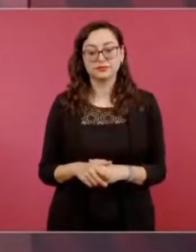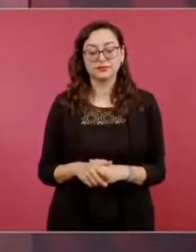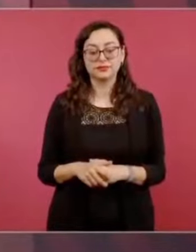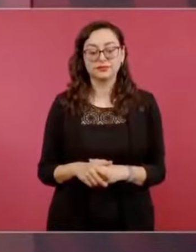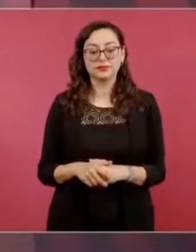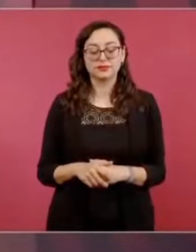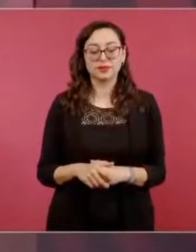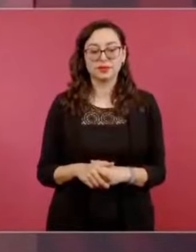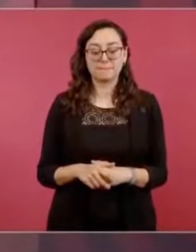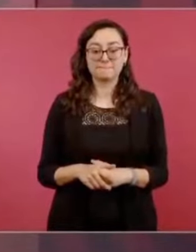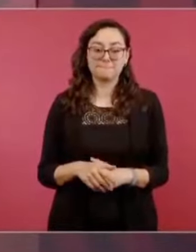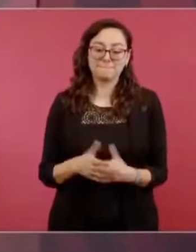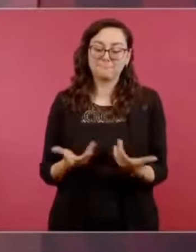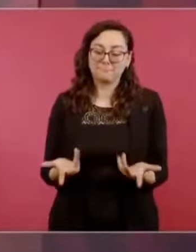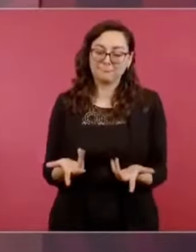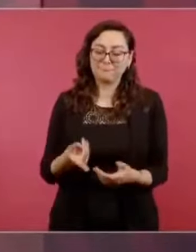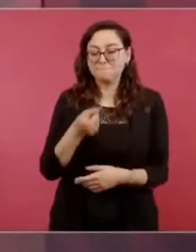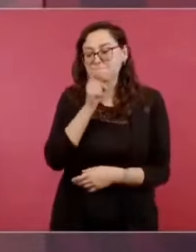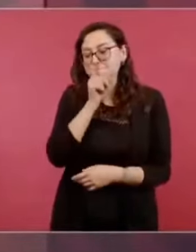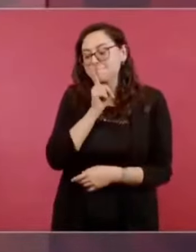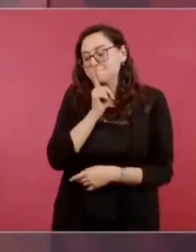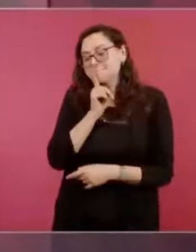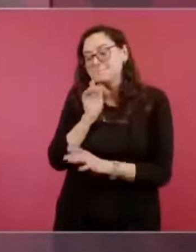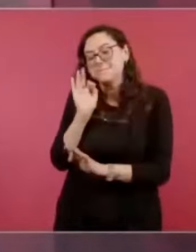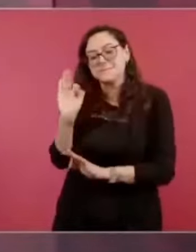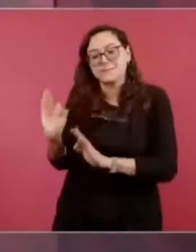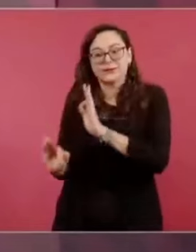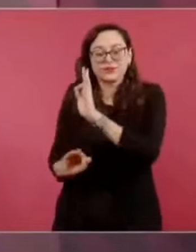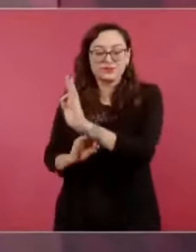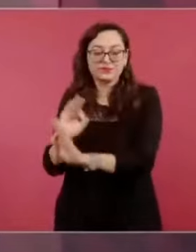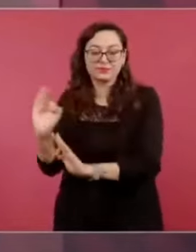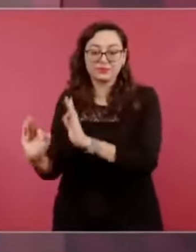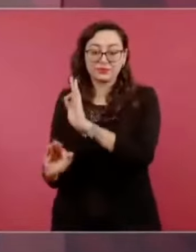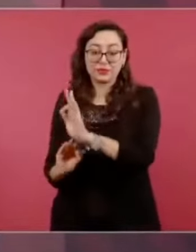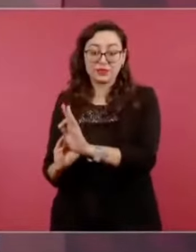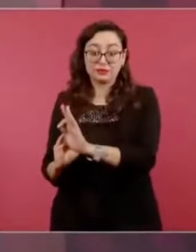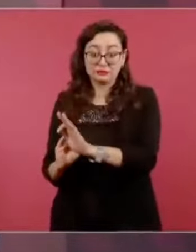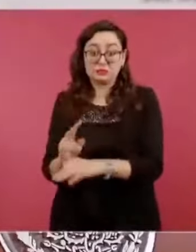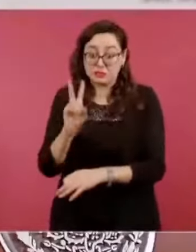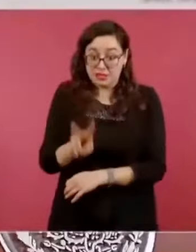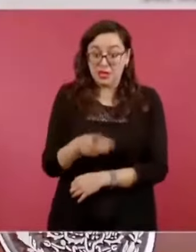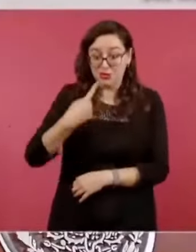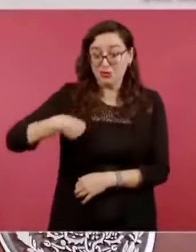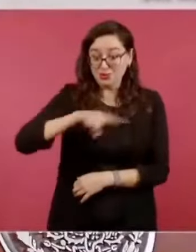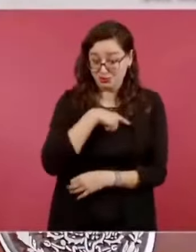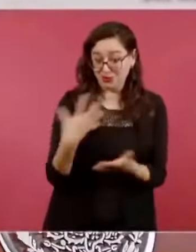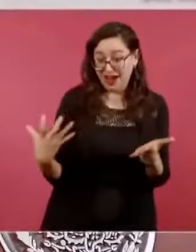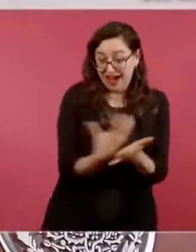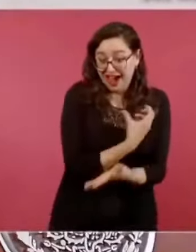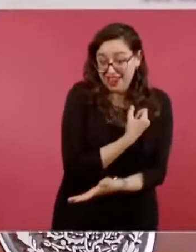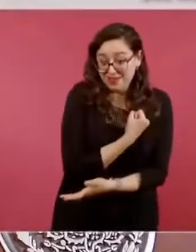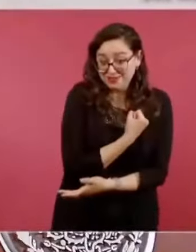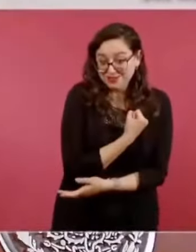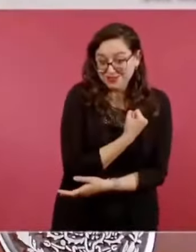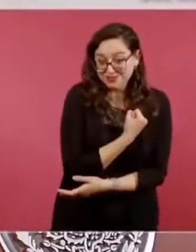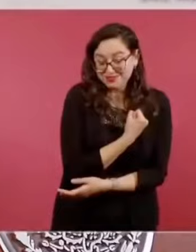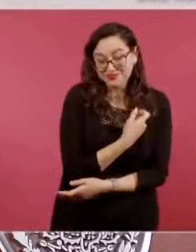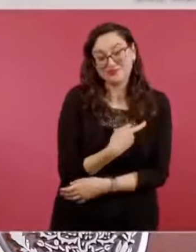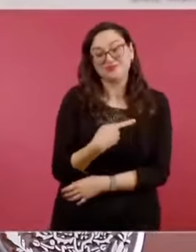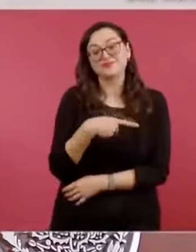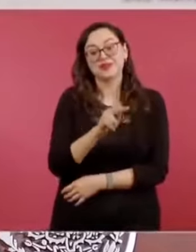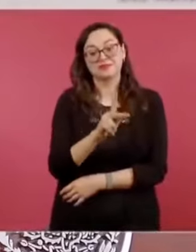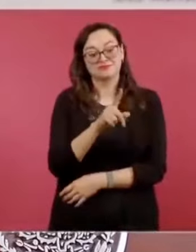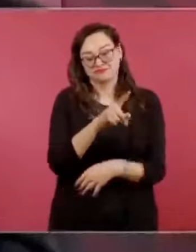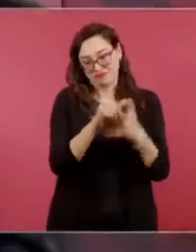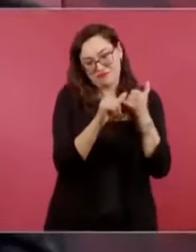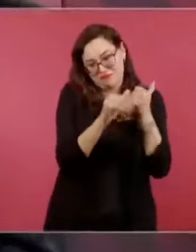Pues fue una mentira piadosa, porque al final pues sí ganamos y él debe estar